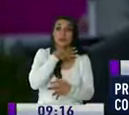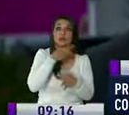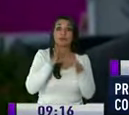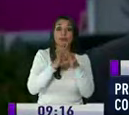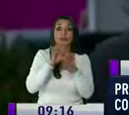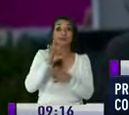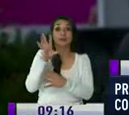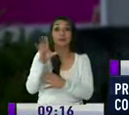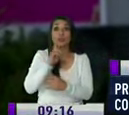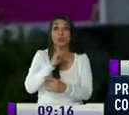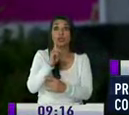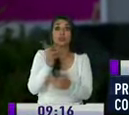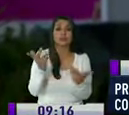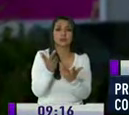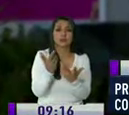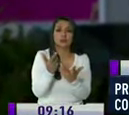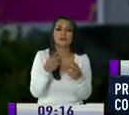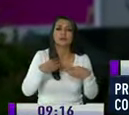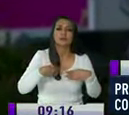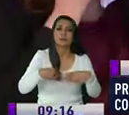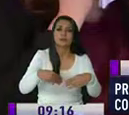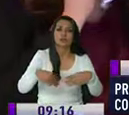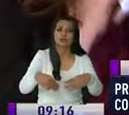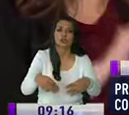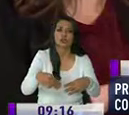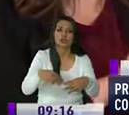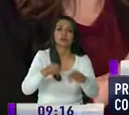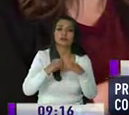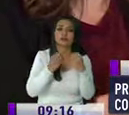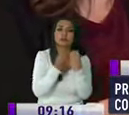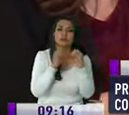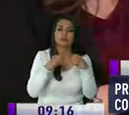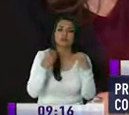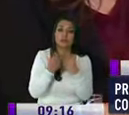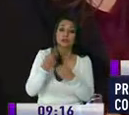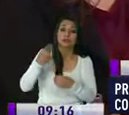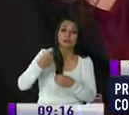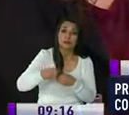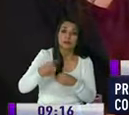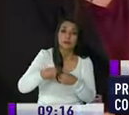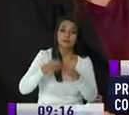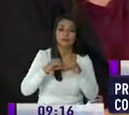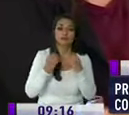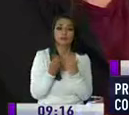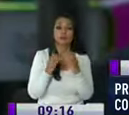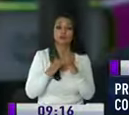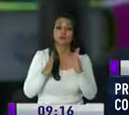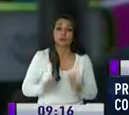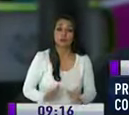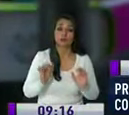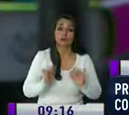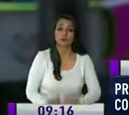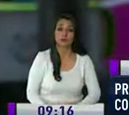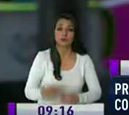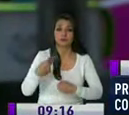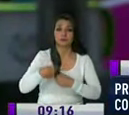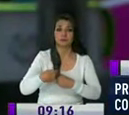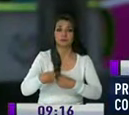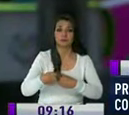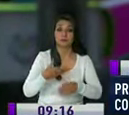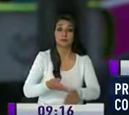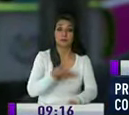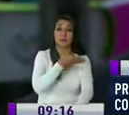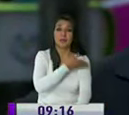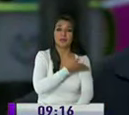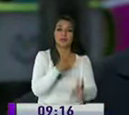Zambrano se lo realizará con una metodología que involucre a organizaciones sociales colectivos y estudiantes esperamos antes de llegar